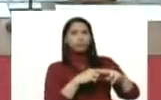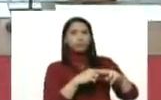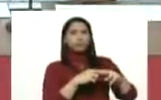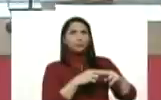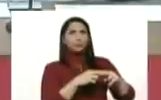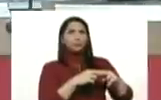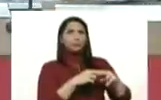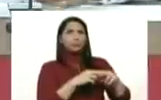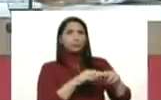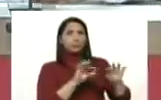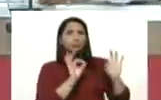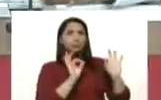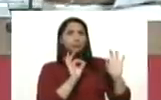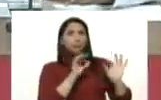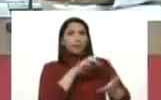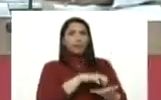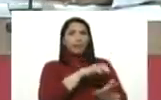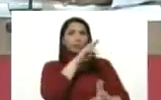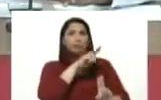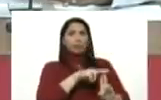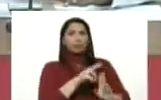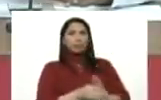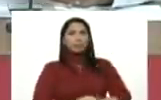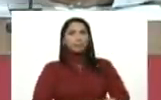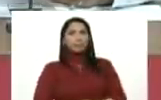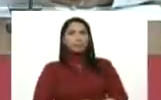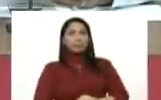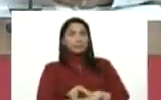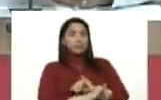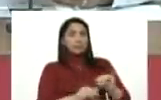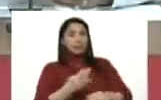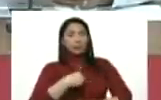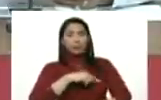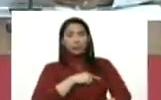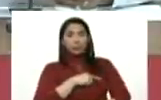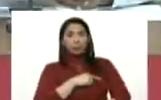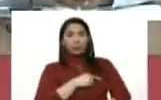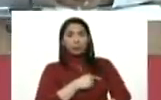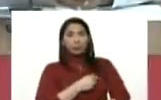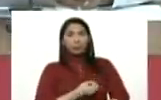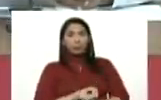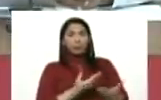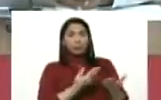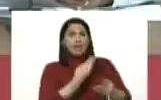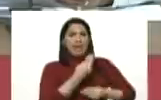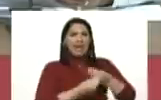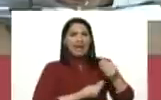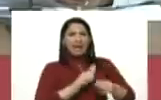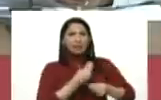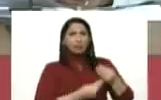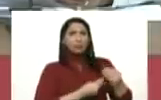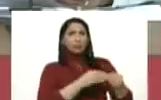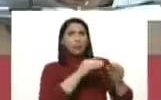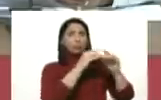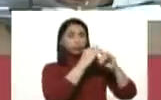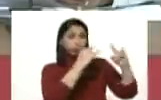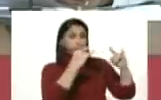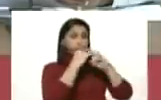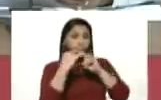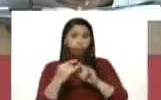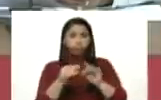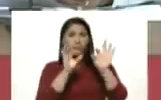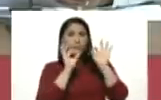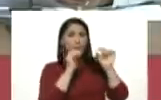particularmente en el estado Táchira, presidente. Ya allí hemos instalado, bueno, establecimientos especiales para